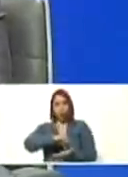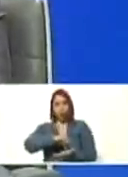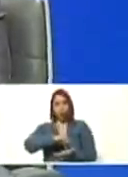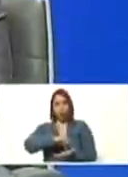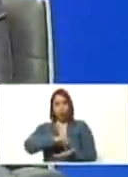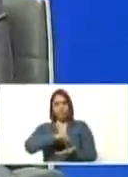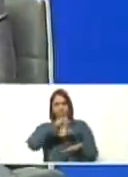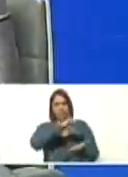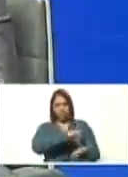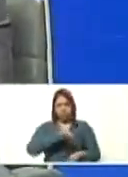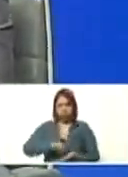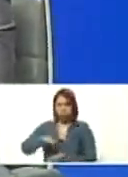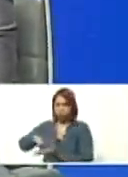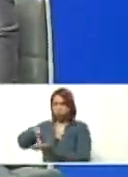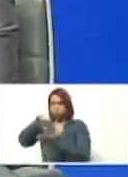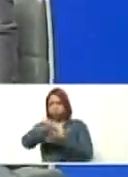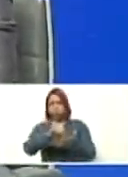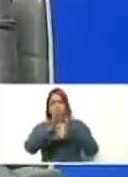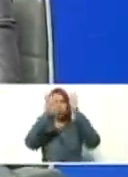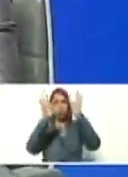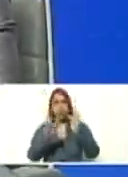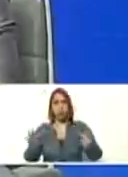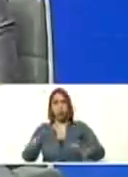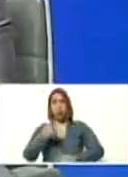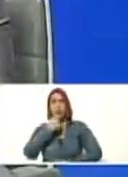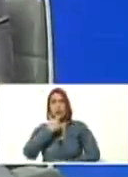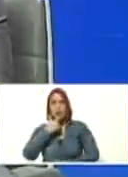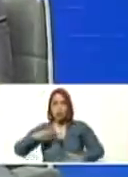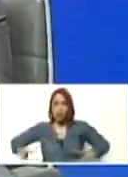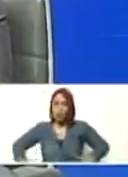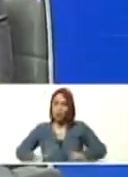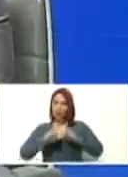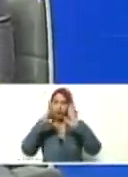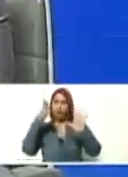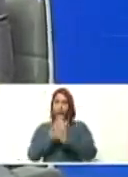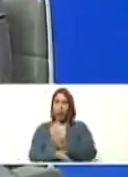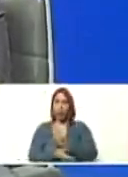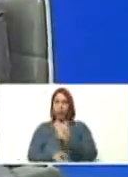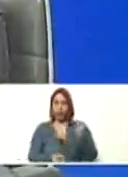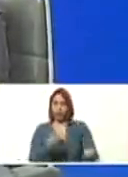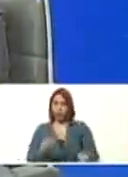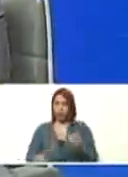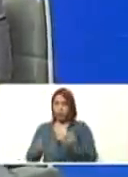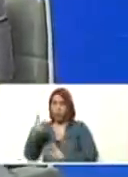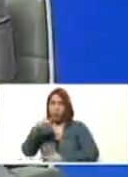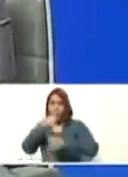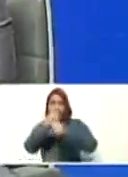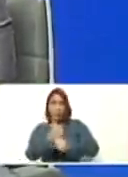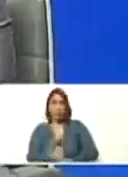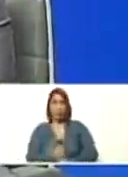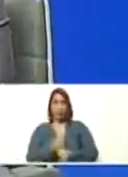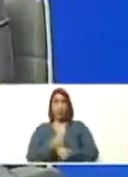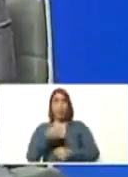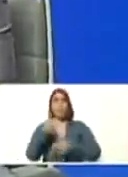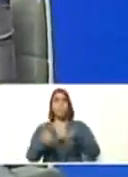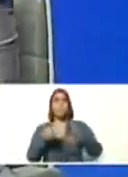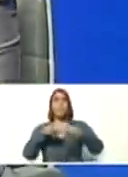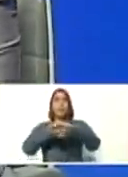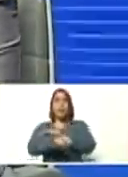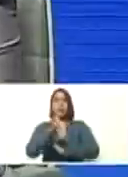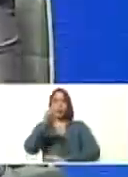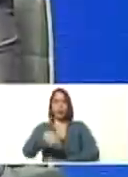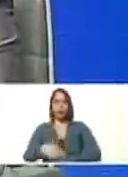establecer el mecanismo de embellecimiento y el encuentro entre lo que es el ornato, las estaciones del Metro. Y, por supuesto, también